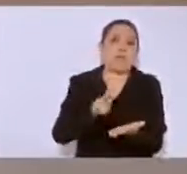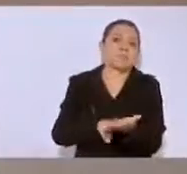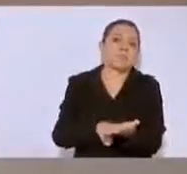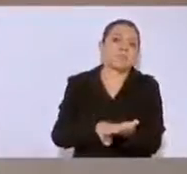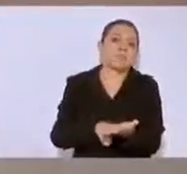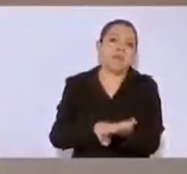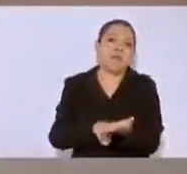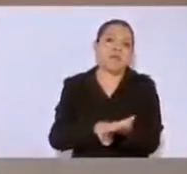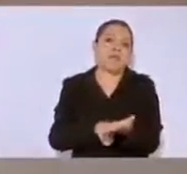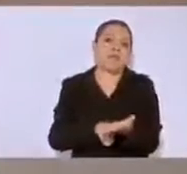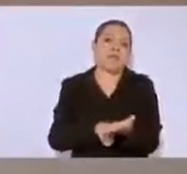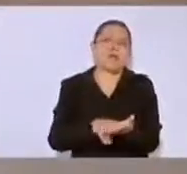sus libertades.